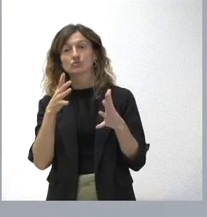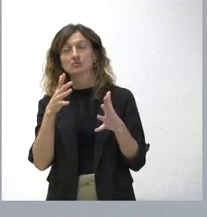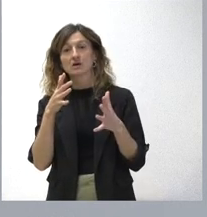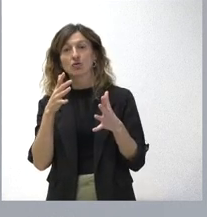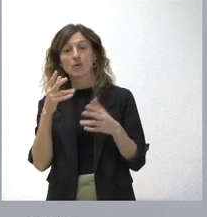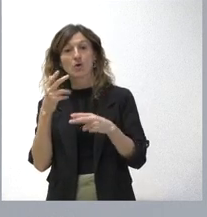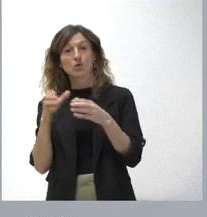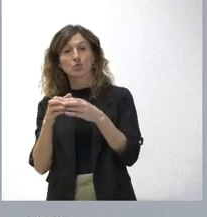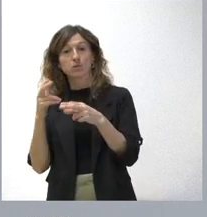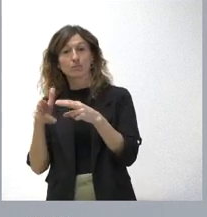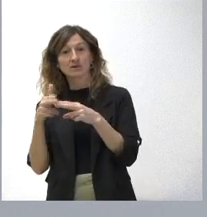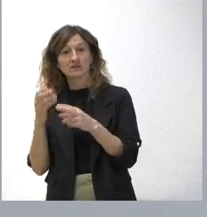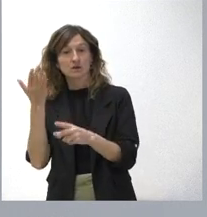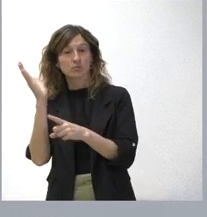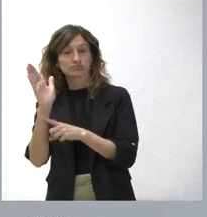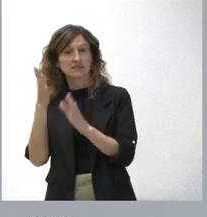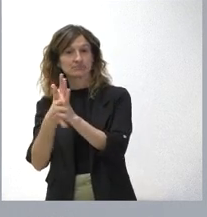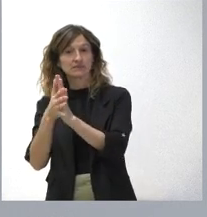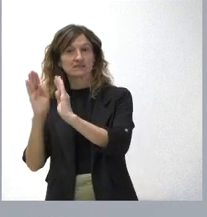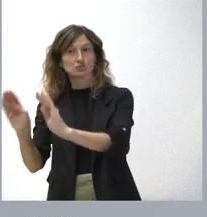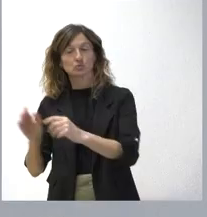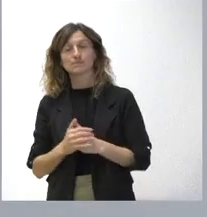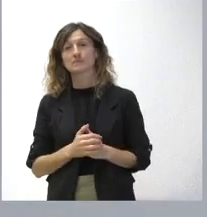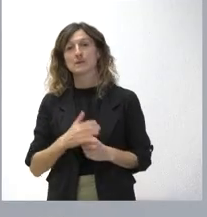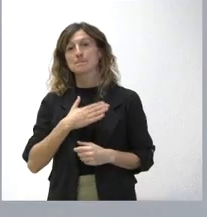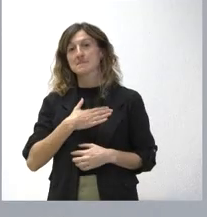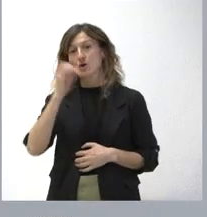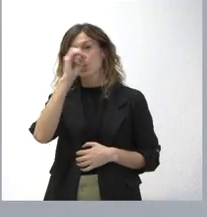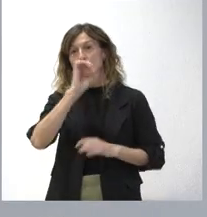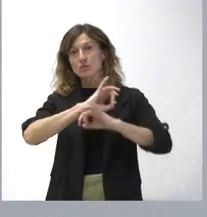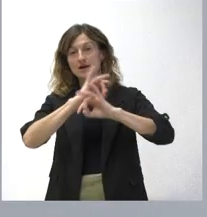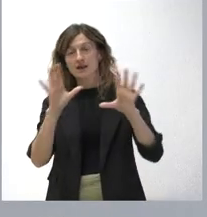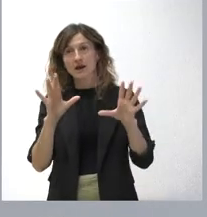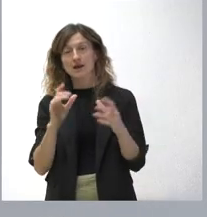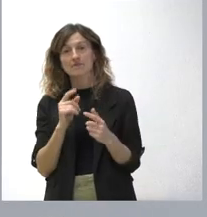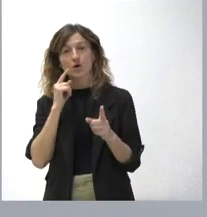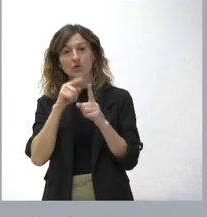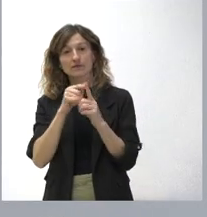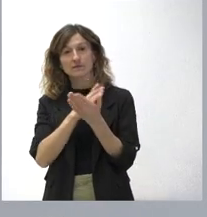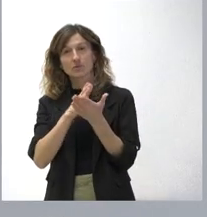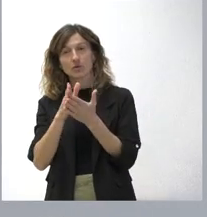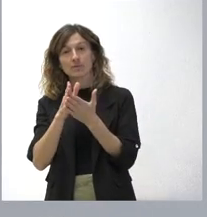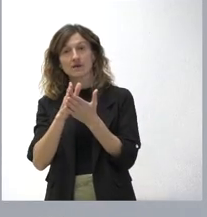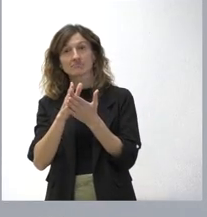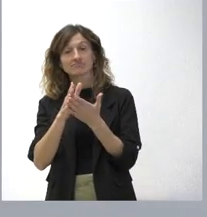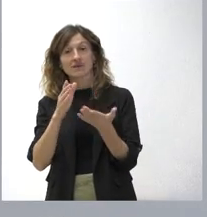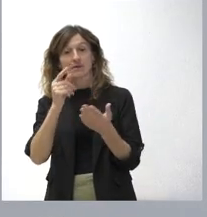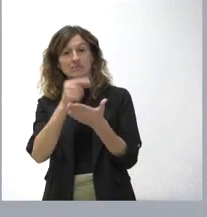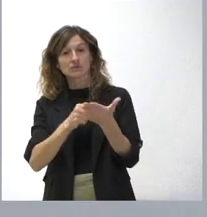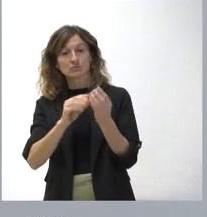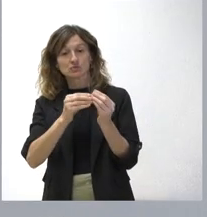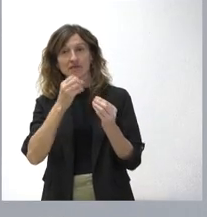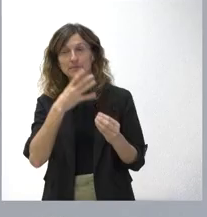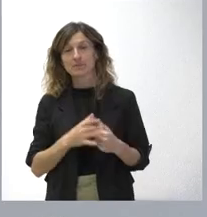propio partido que manifiesta esa posición. La nuestra está clara, es la doble finalidad de hacer un buen presupuesto y la